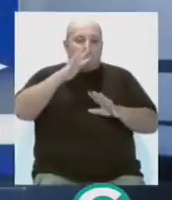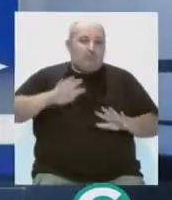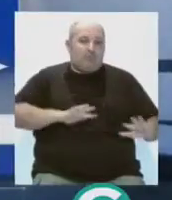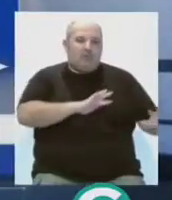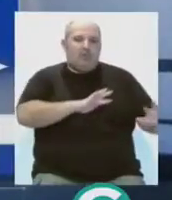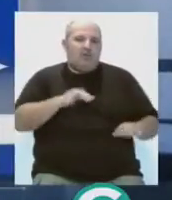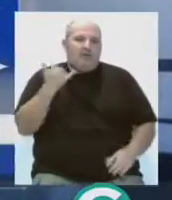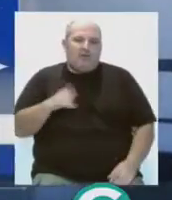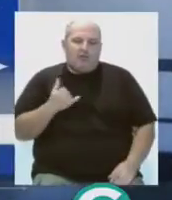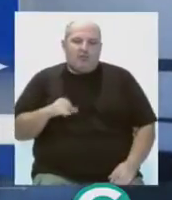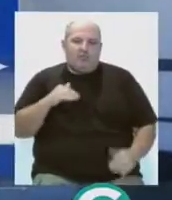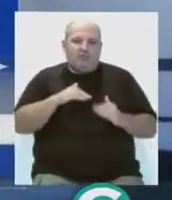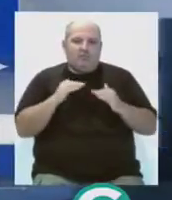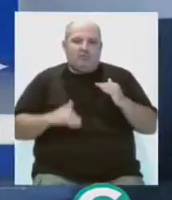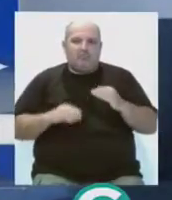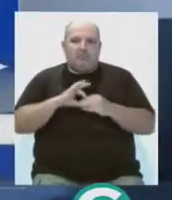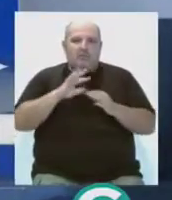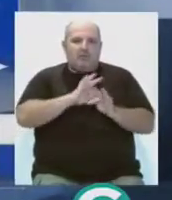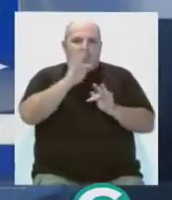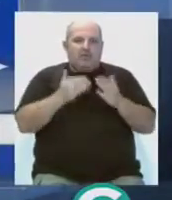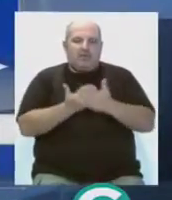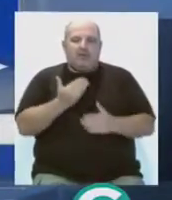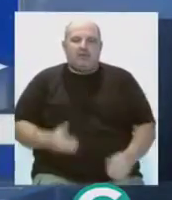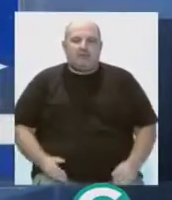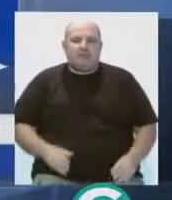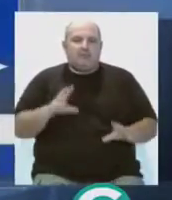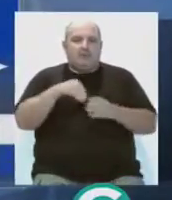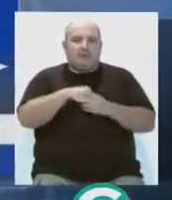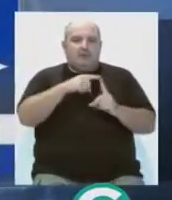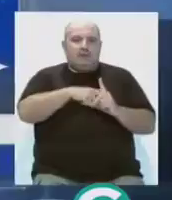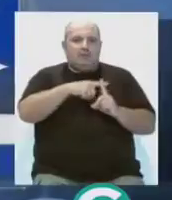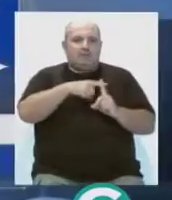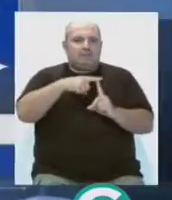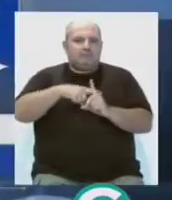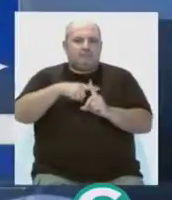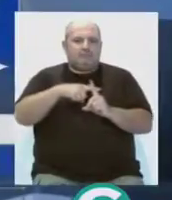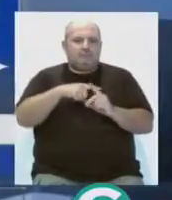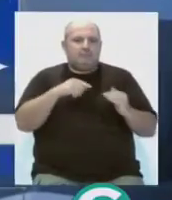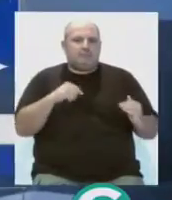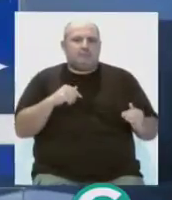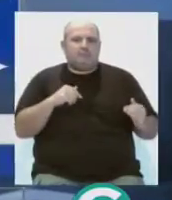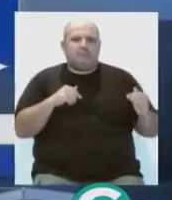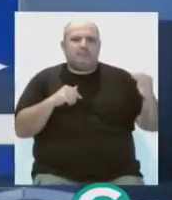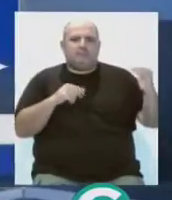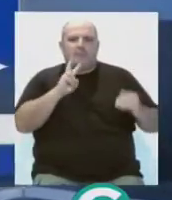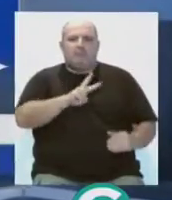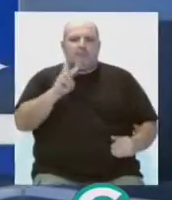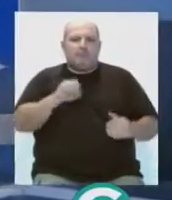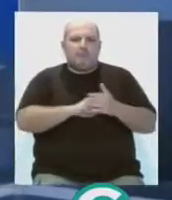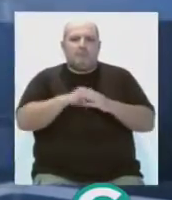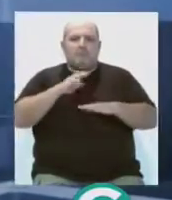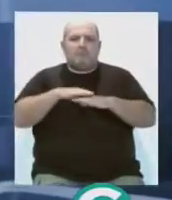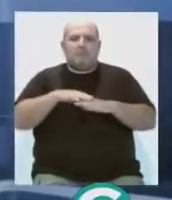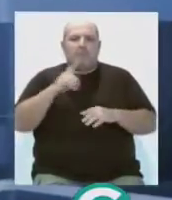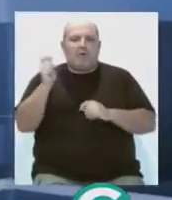hueste flojos en el interior, disminuyendo durante el día en el litoral. Respecto a las temperaturas, Cádiz alcanzará la máxima con 22 grados y